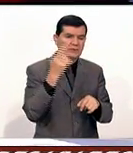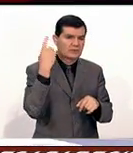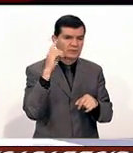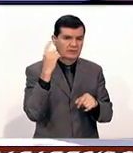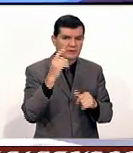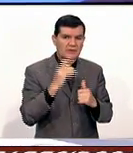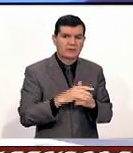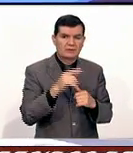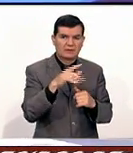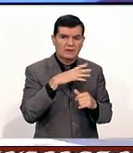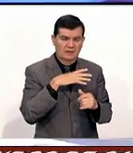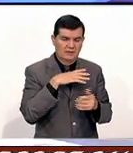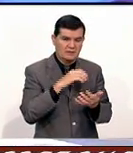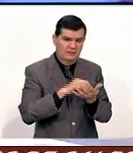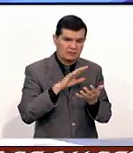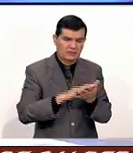Durango. Tome y extreme sus precauciones.